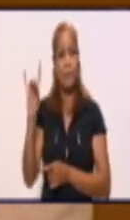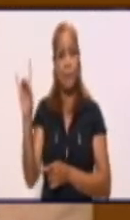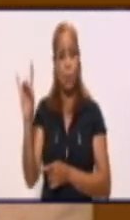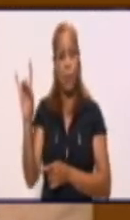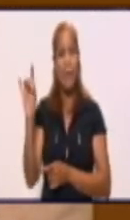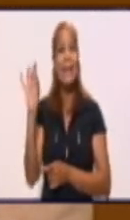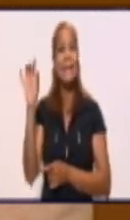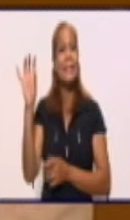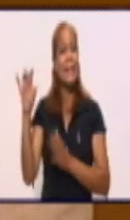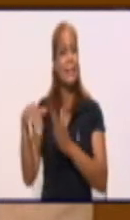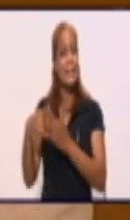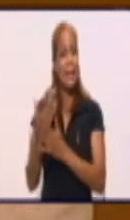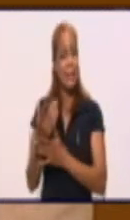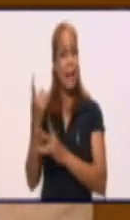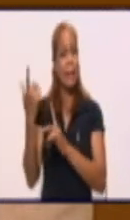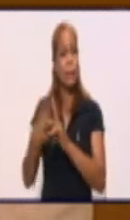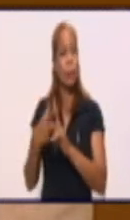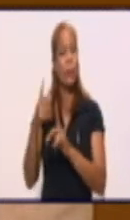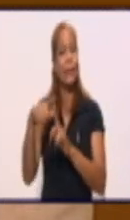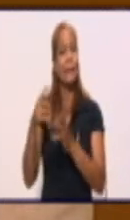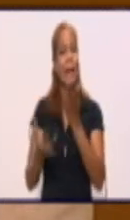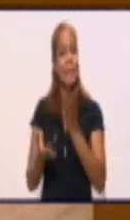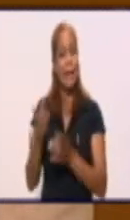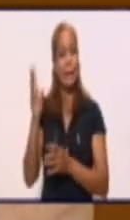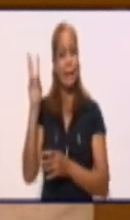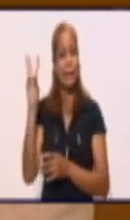15 días y una tasa de 393.